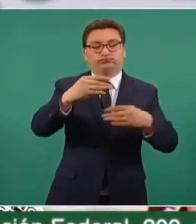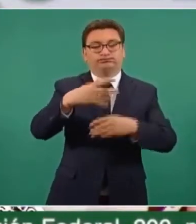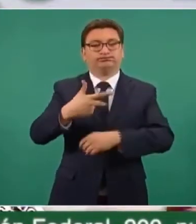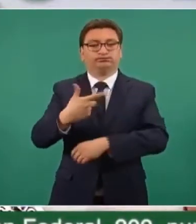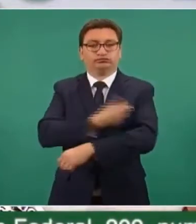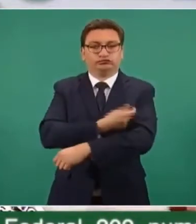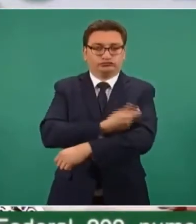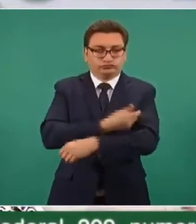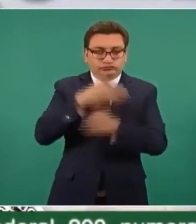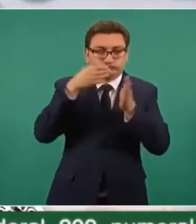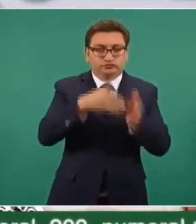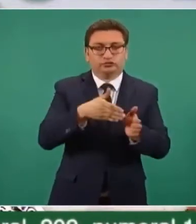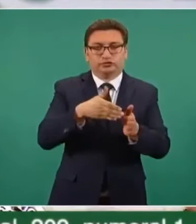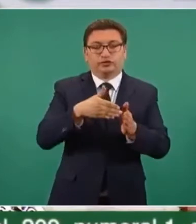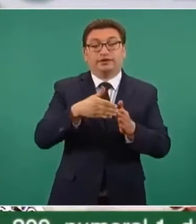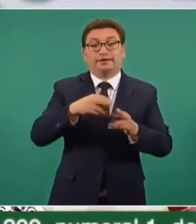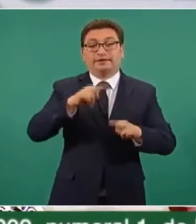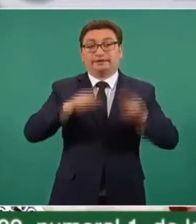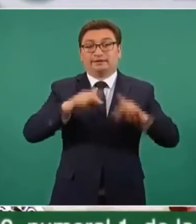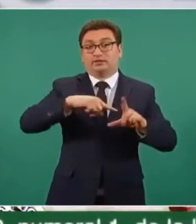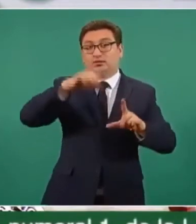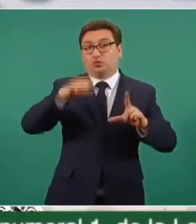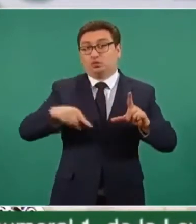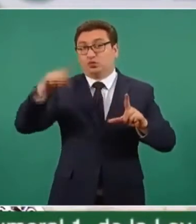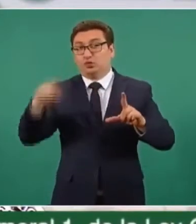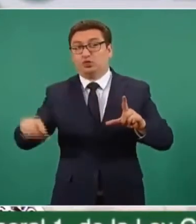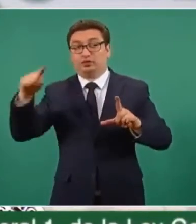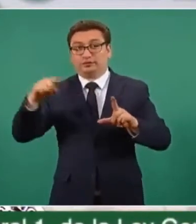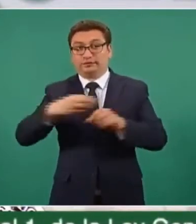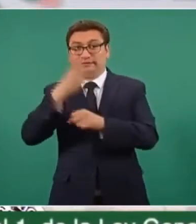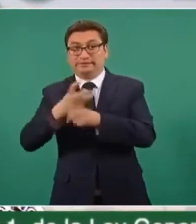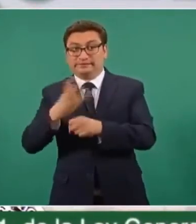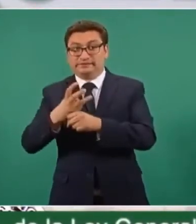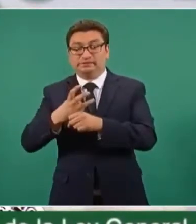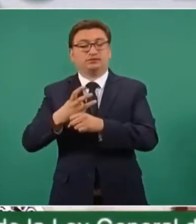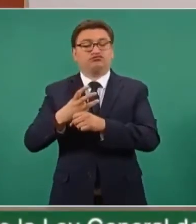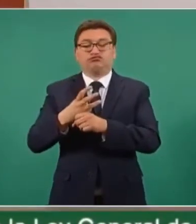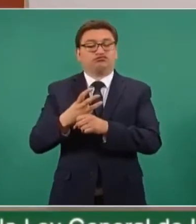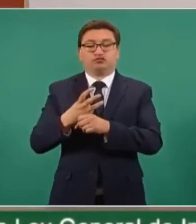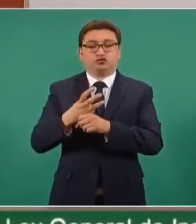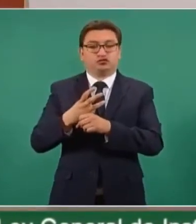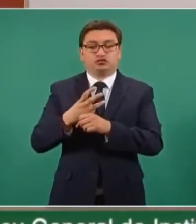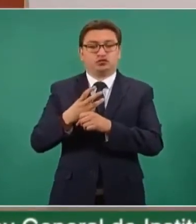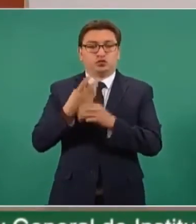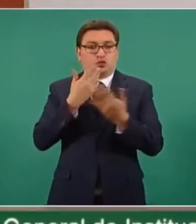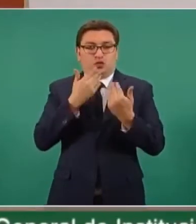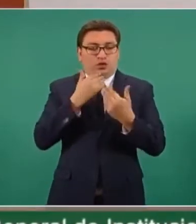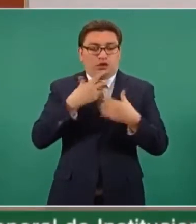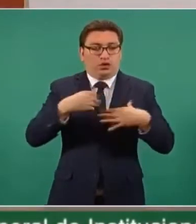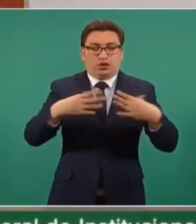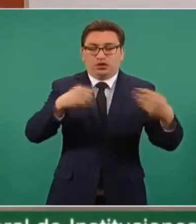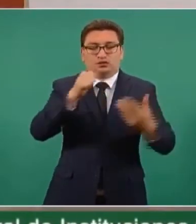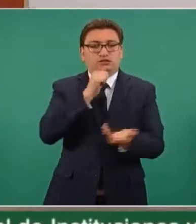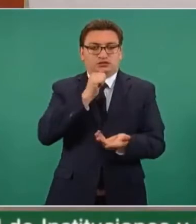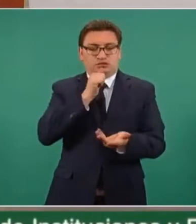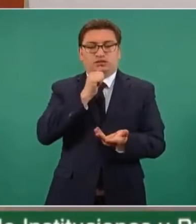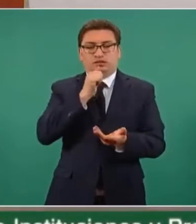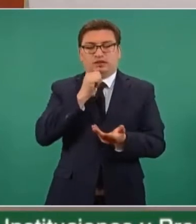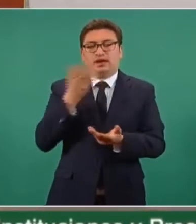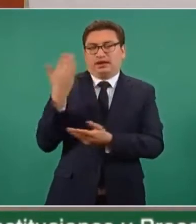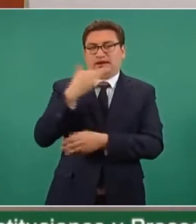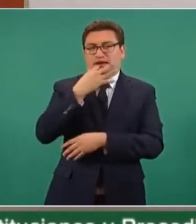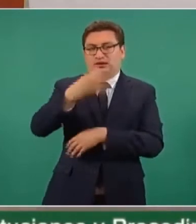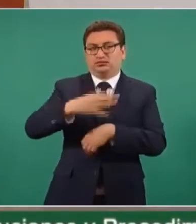afortunadamente la tercera ola no se presentó, era nuestra obligación decir que podía existir ese riesgo para